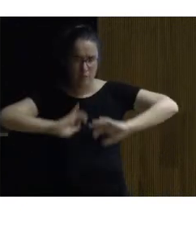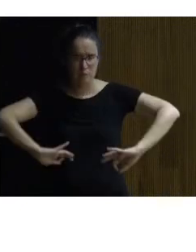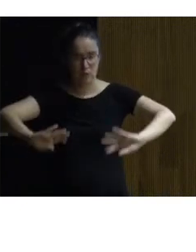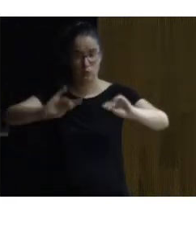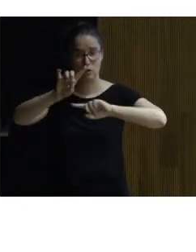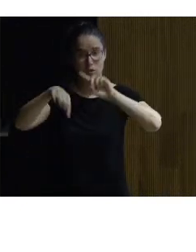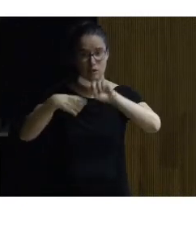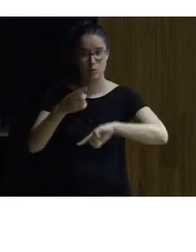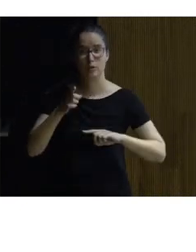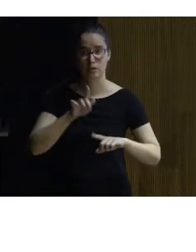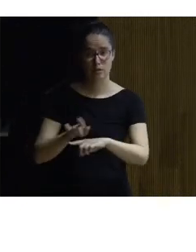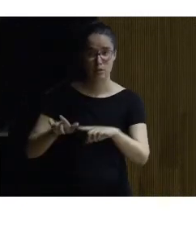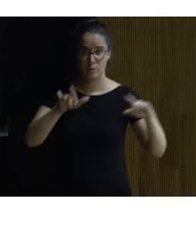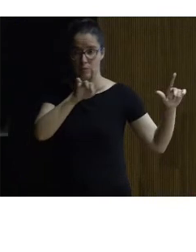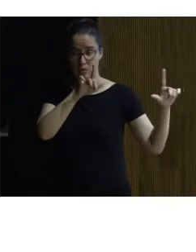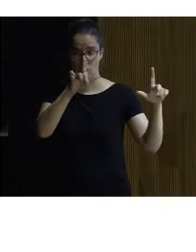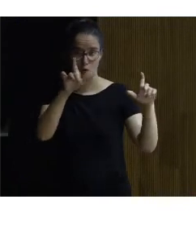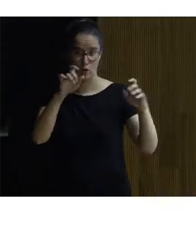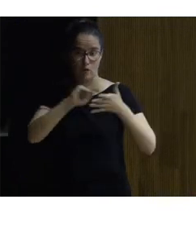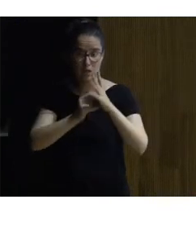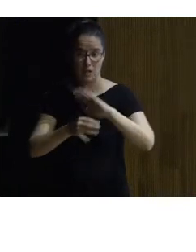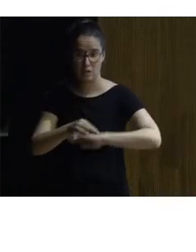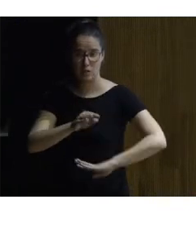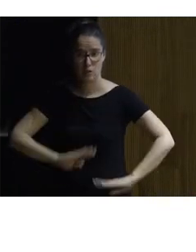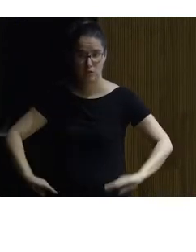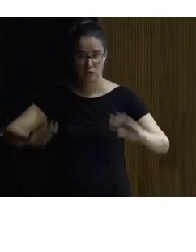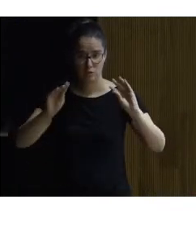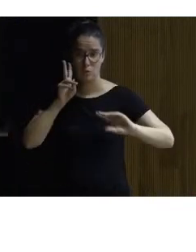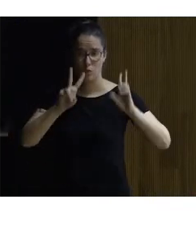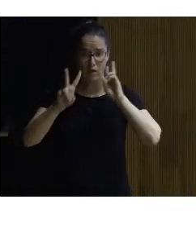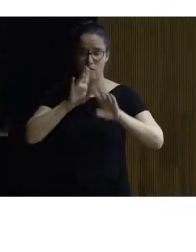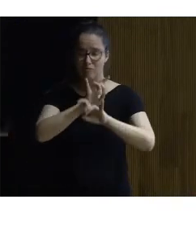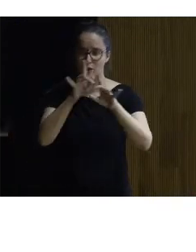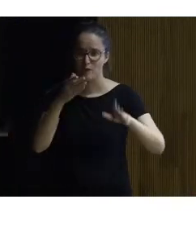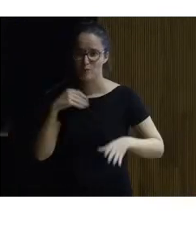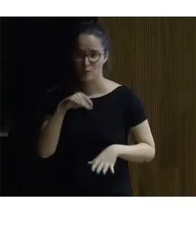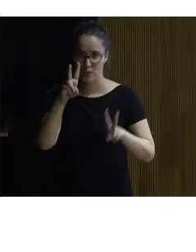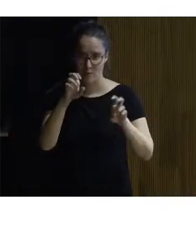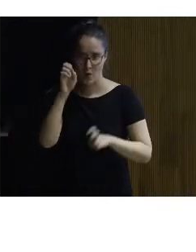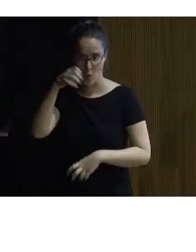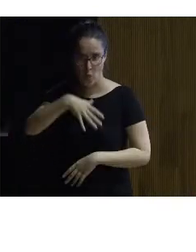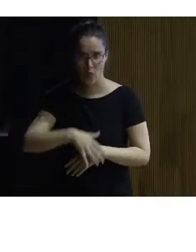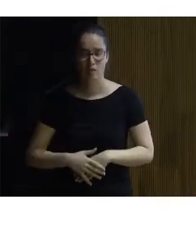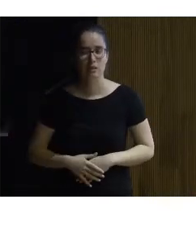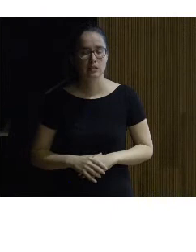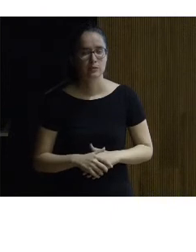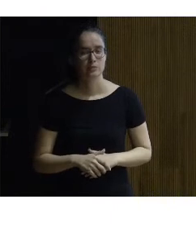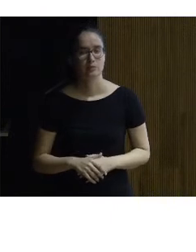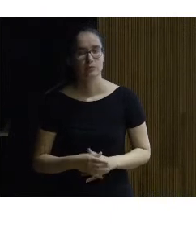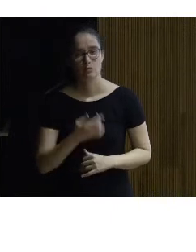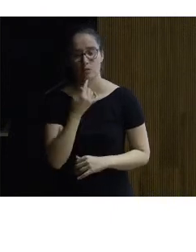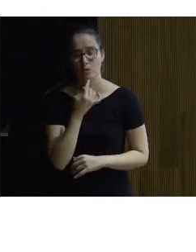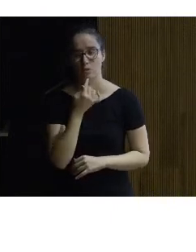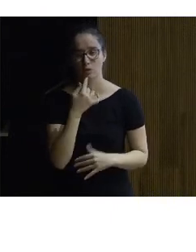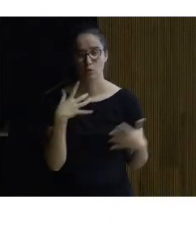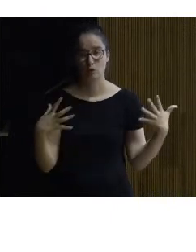luego imágenes de fotografías de la arquitectura donde se puede ver muy claramente esto como digo es